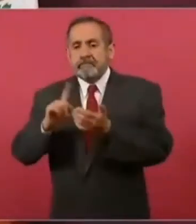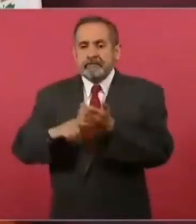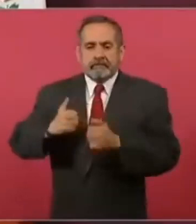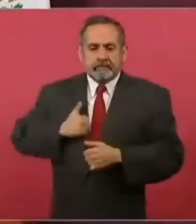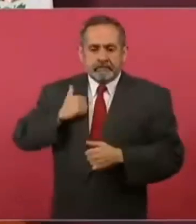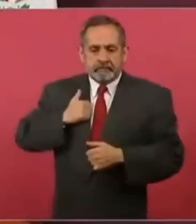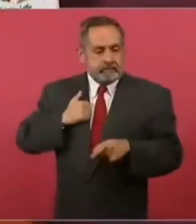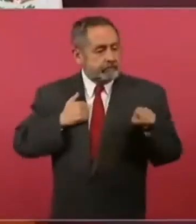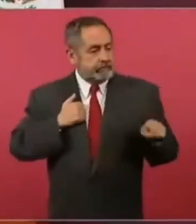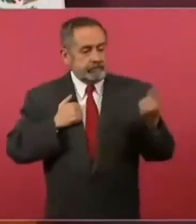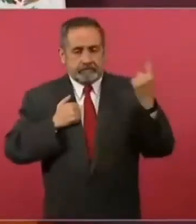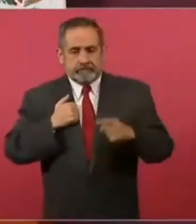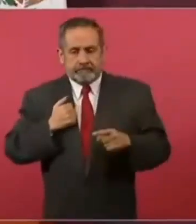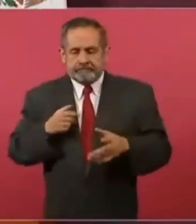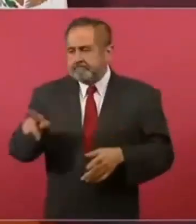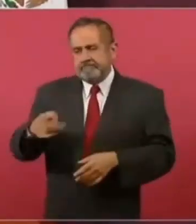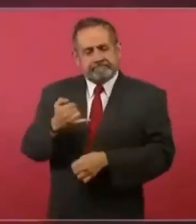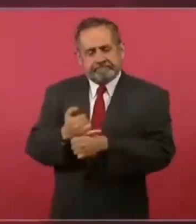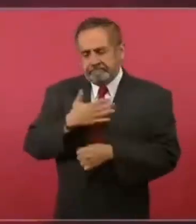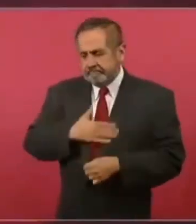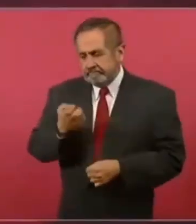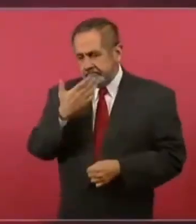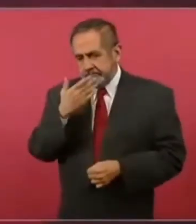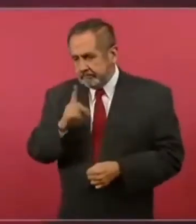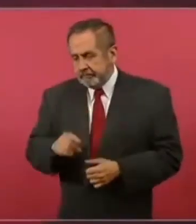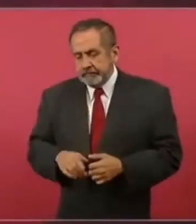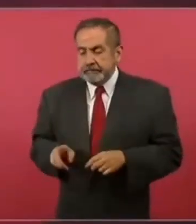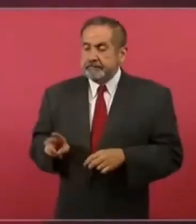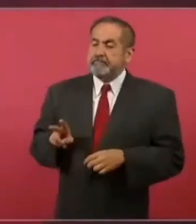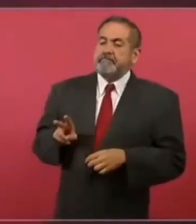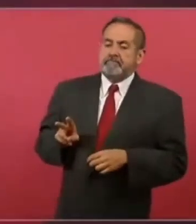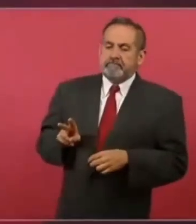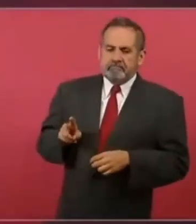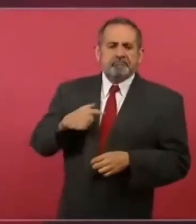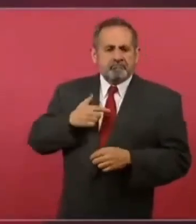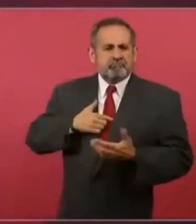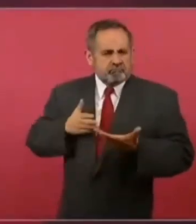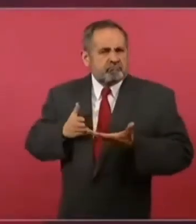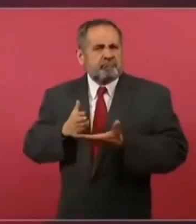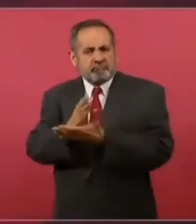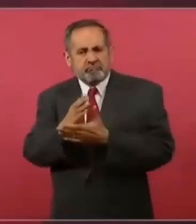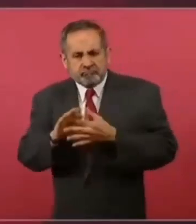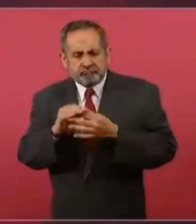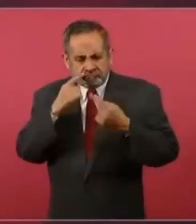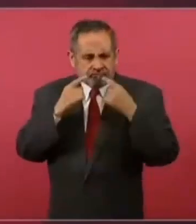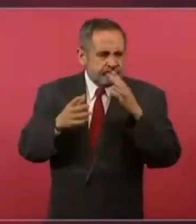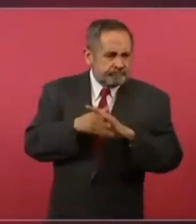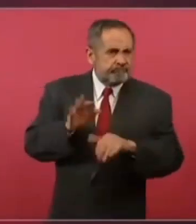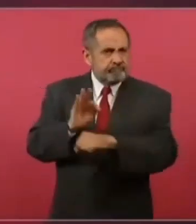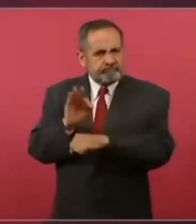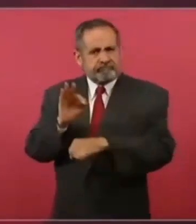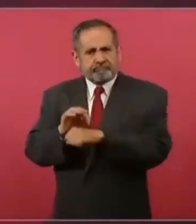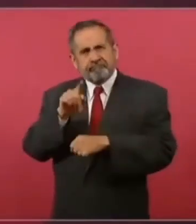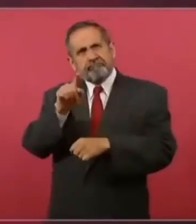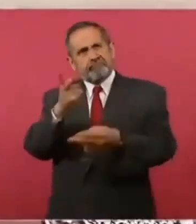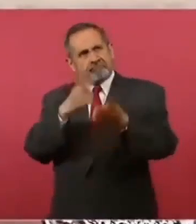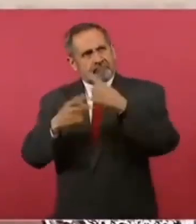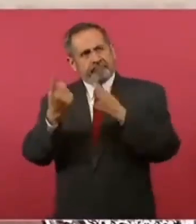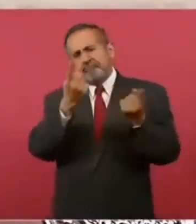estos mandaron. Y nosotros intervenimos para que él regresara